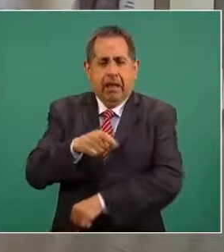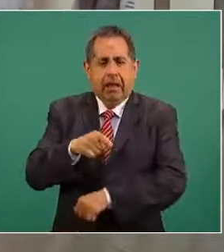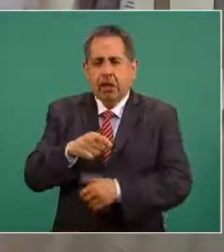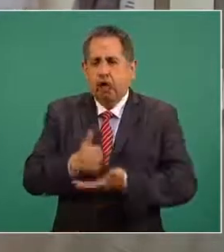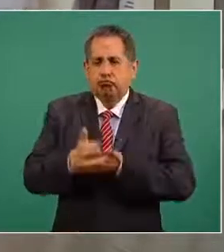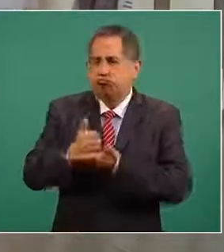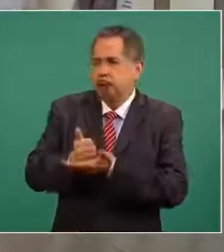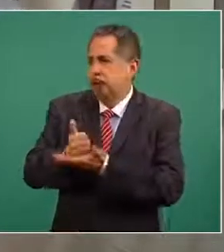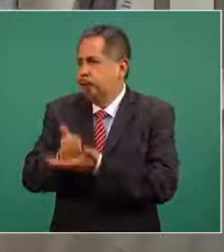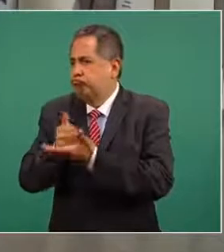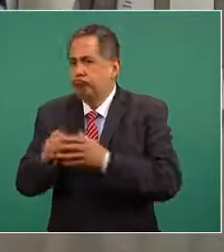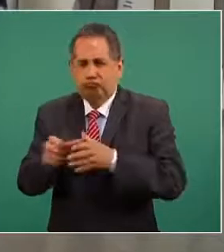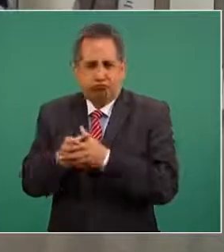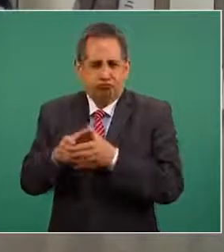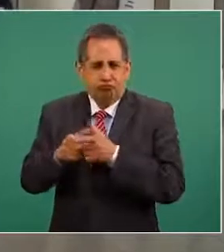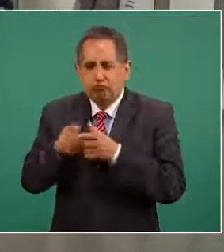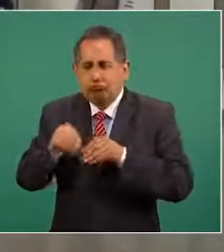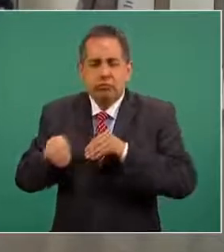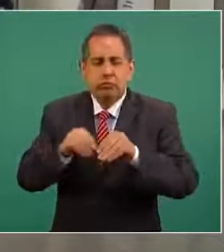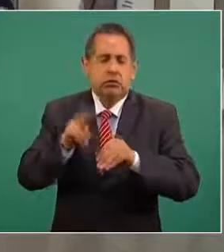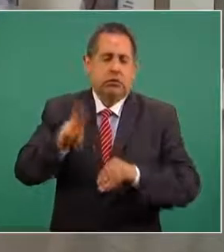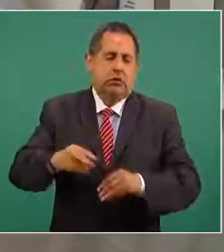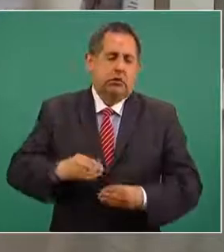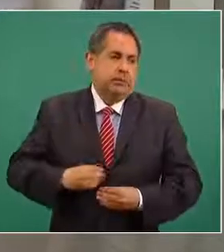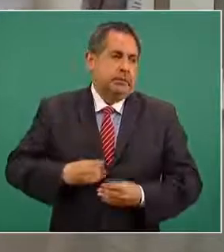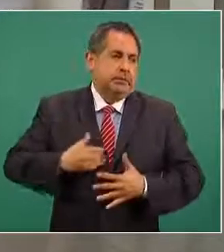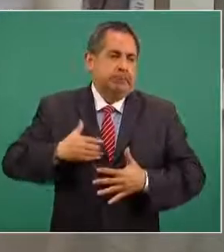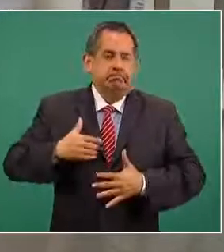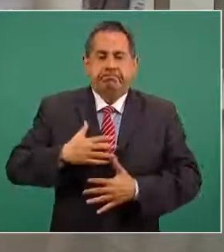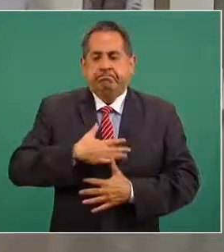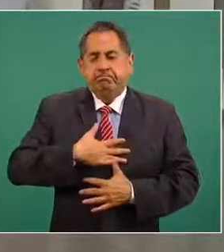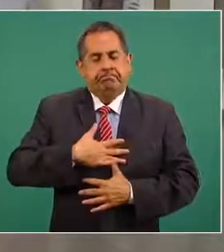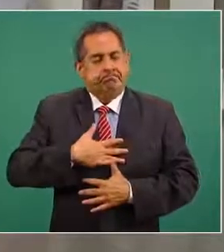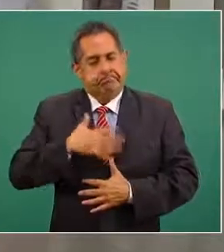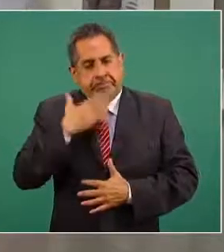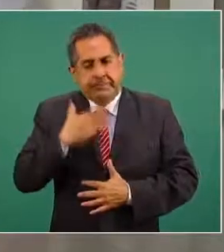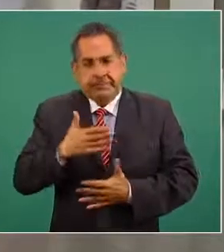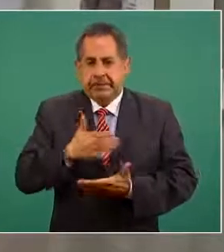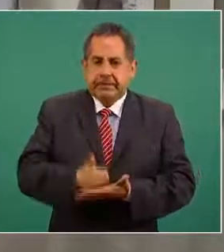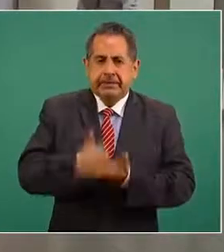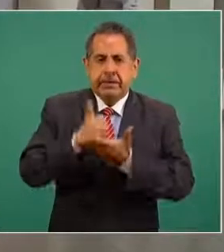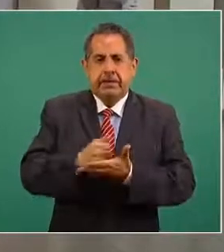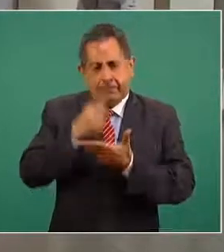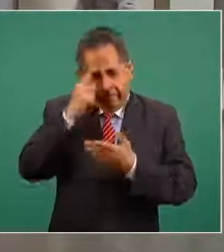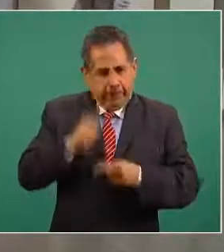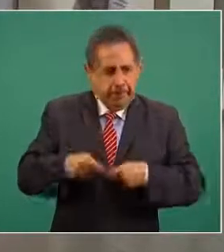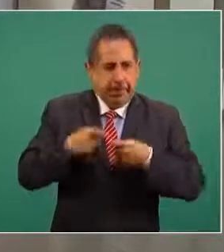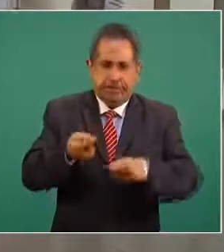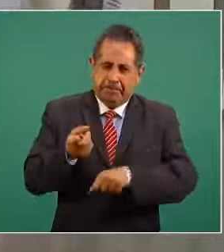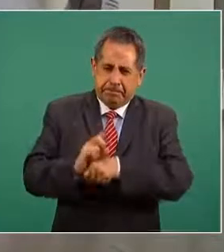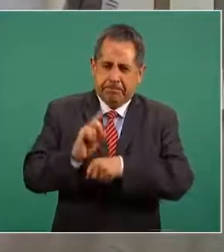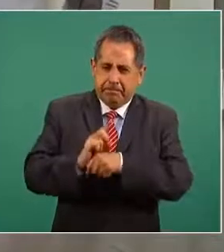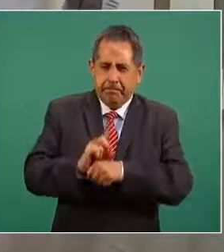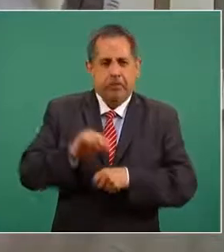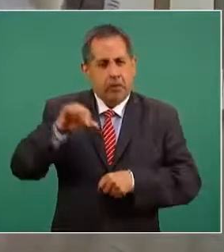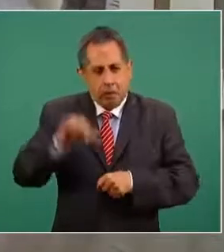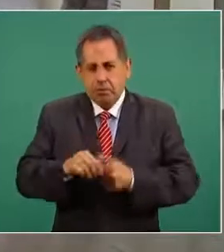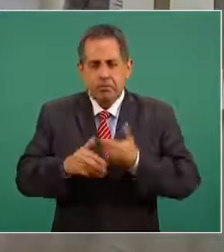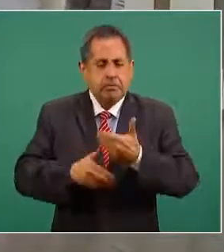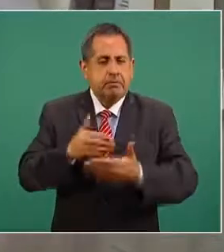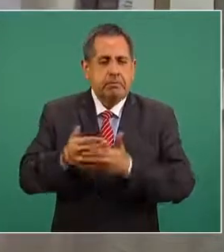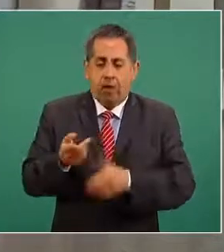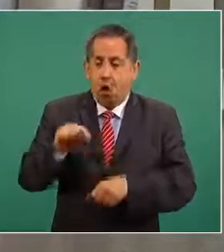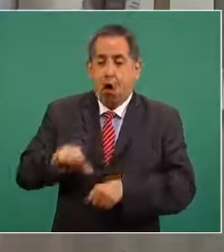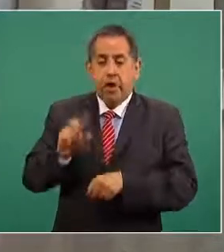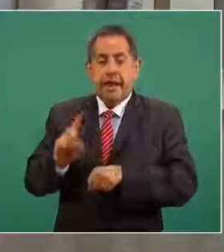Correcaminos nos llena realmente de satisfacción el hecho de poder contribuir día a día hoy en el día